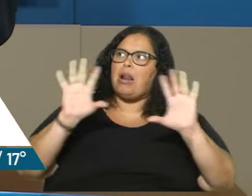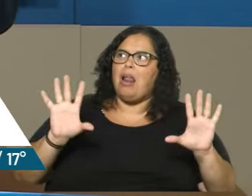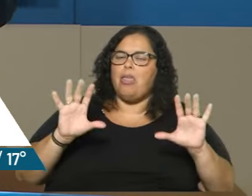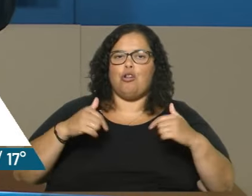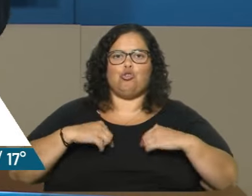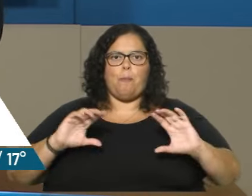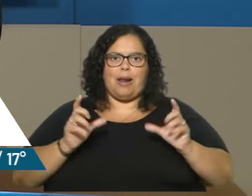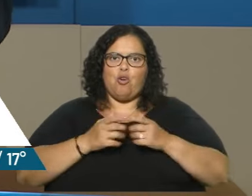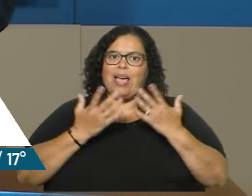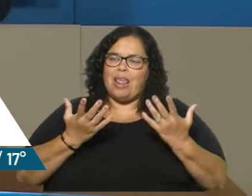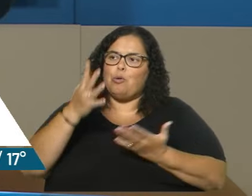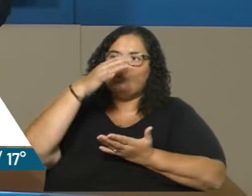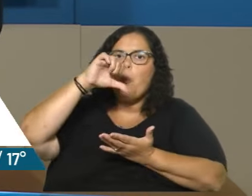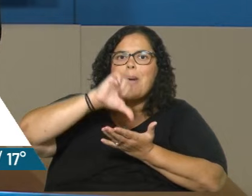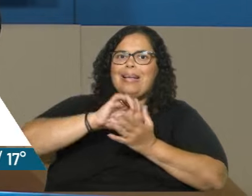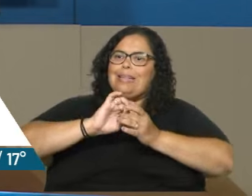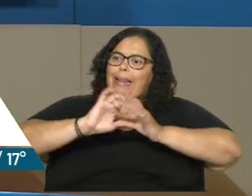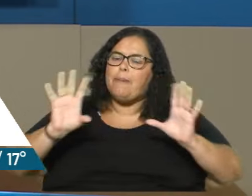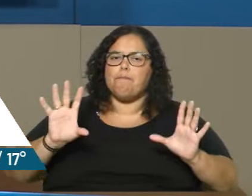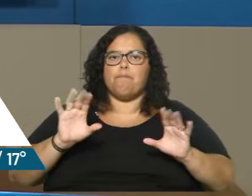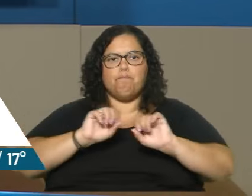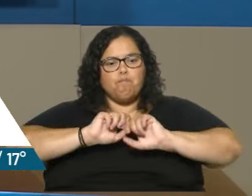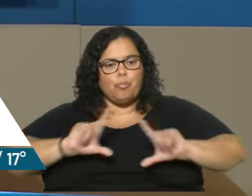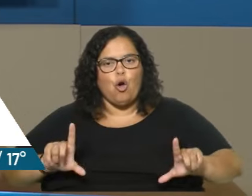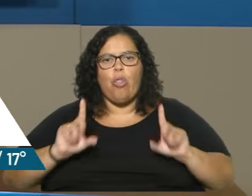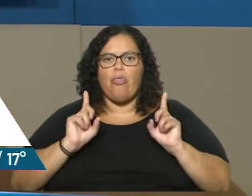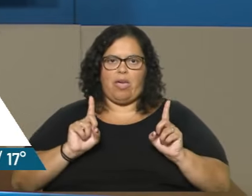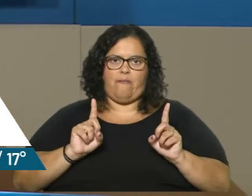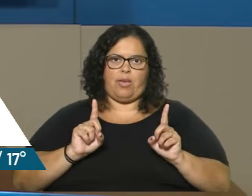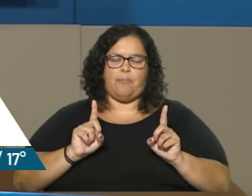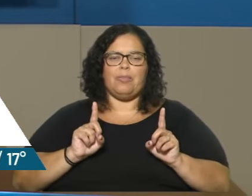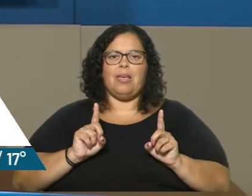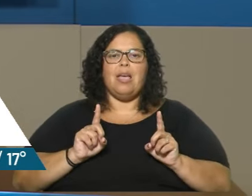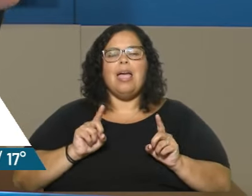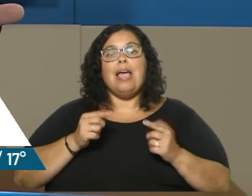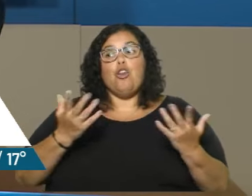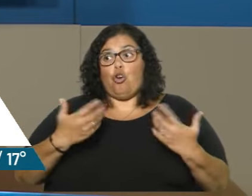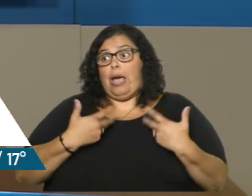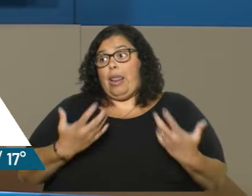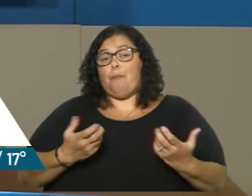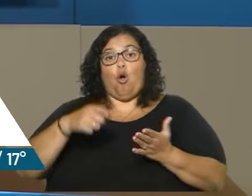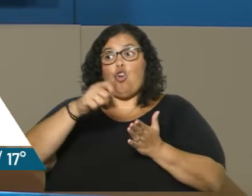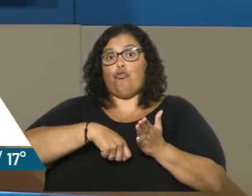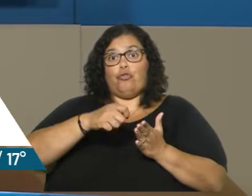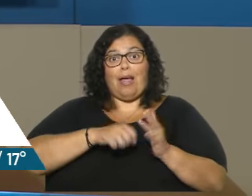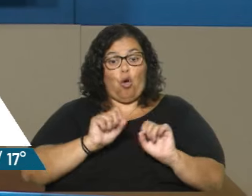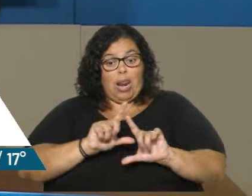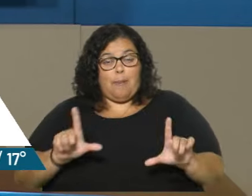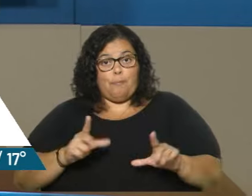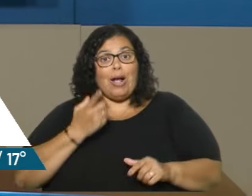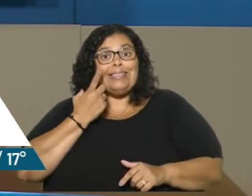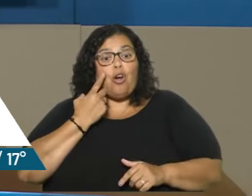limpio, queremos una patria limpia, una patria desparasitada, y justamente para ello lo que queremos es tener contratos limpios, que se sepan.